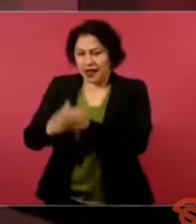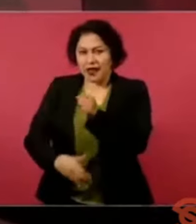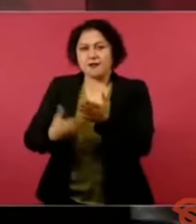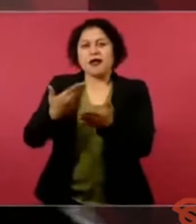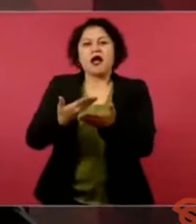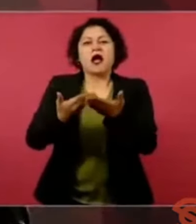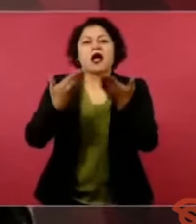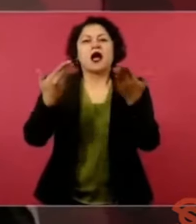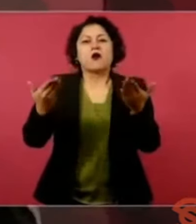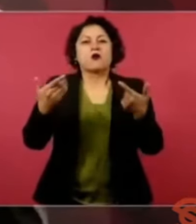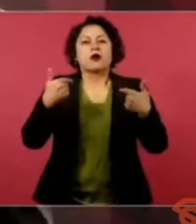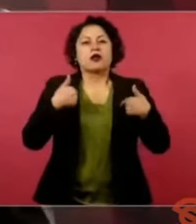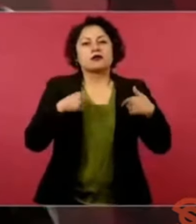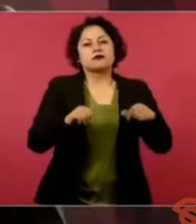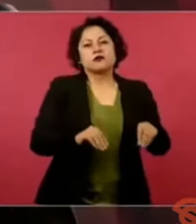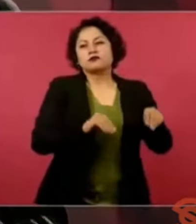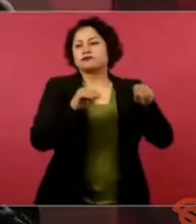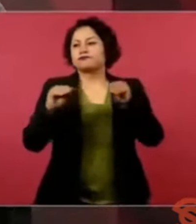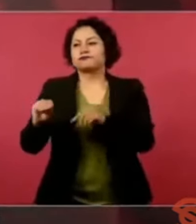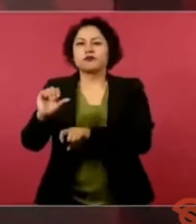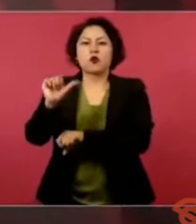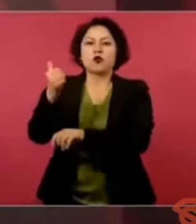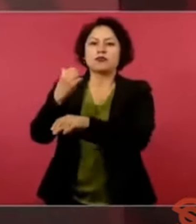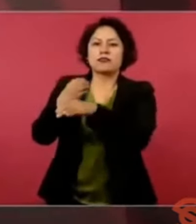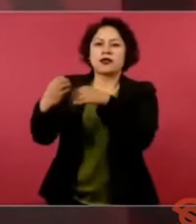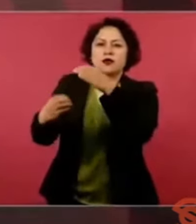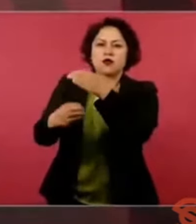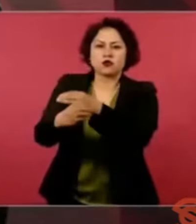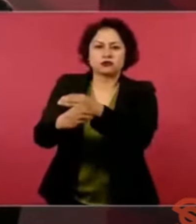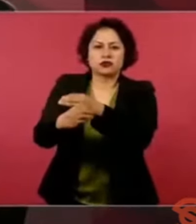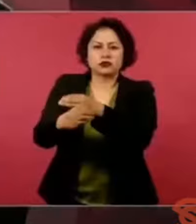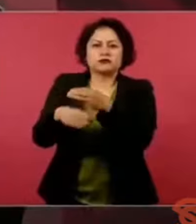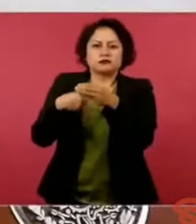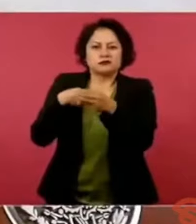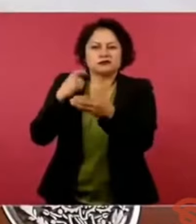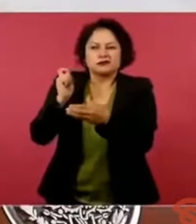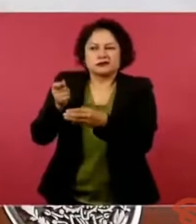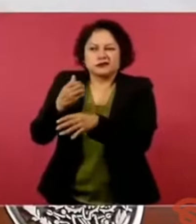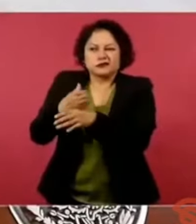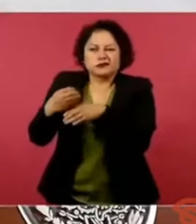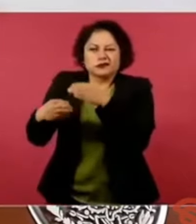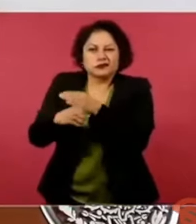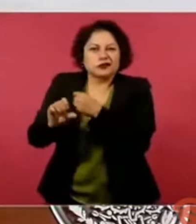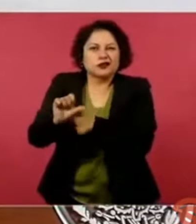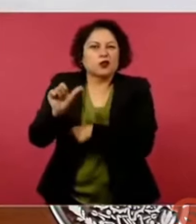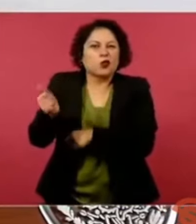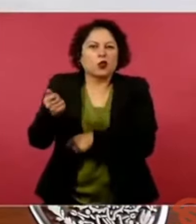voy a jubilarme, entonces necesito otra rutina,